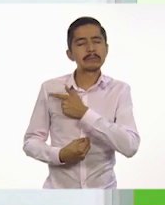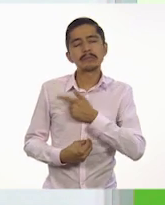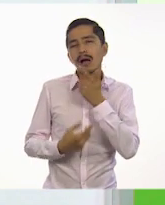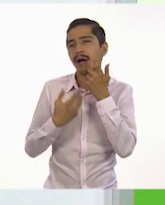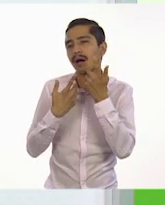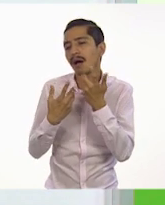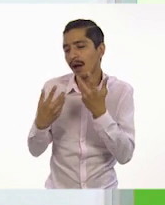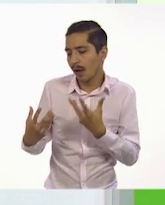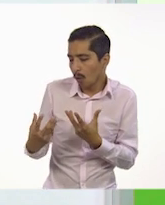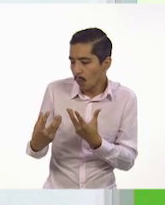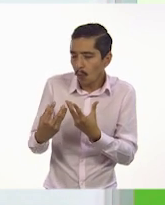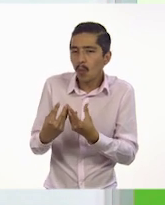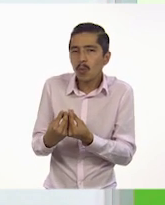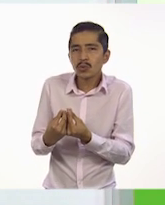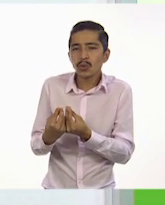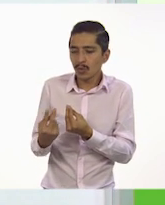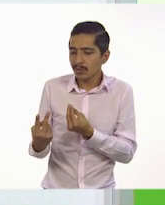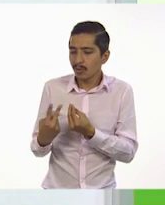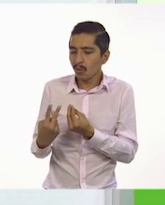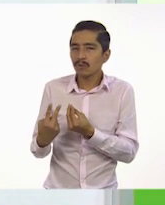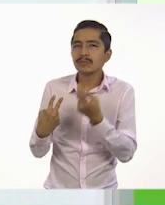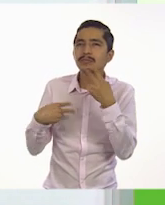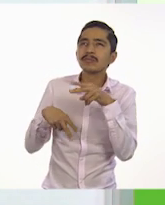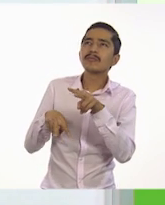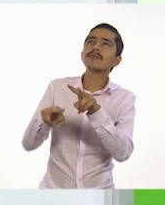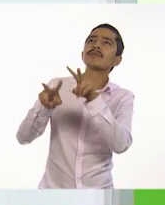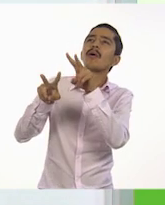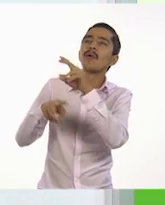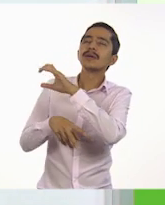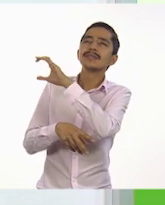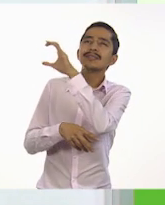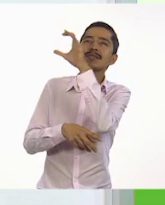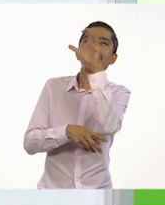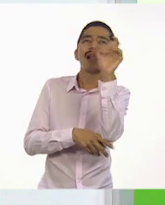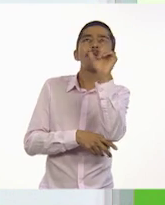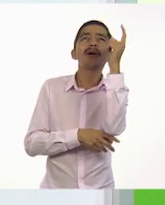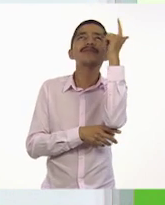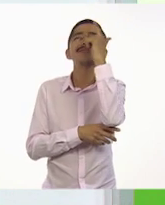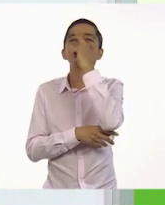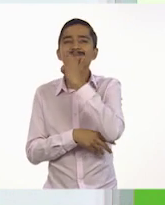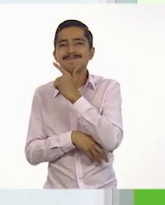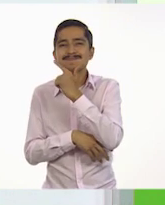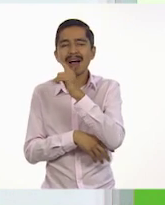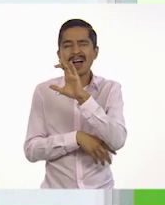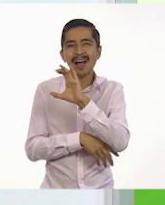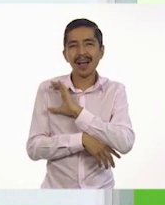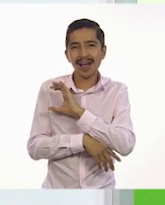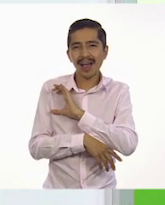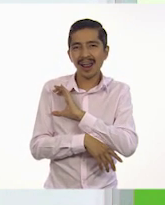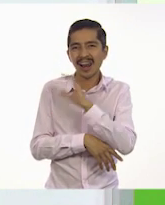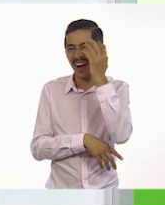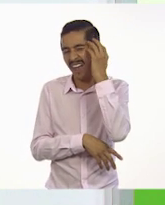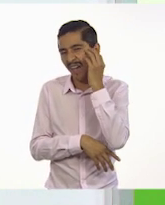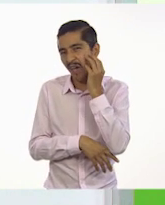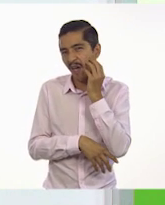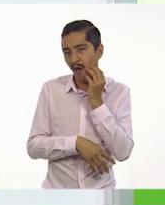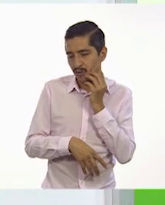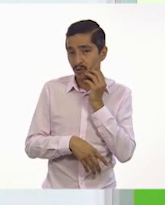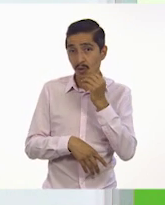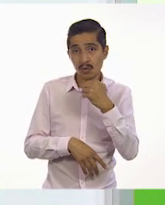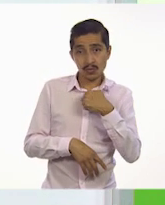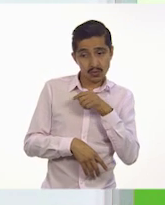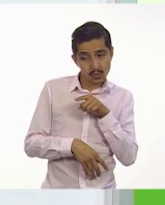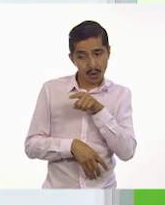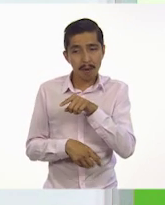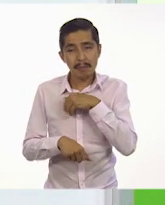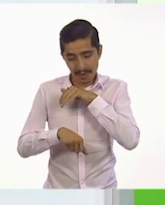y poder mirar al cielo al anochecer. Con cariño, el león. Tu amigo,